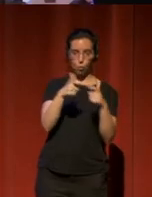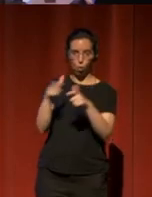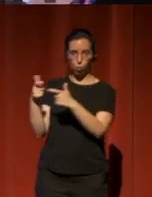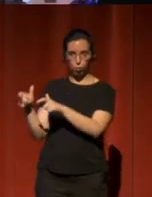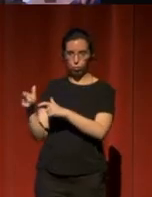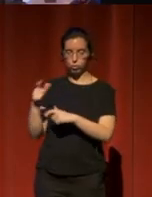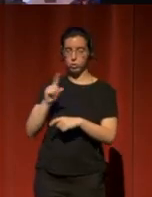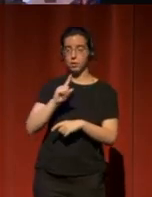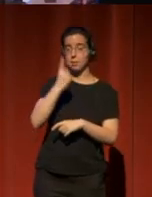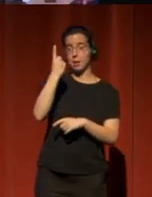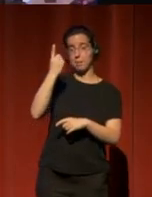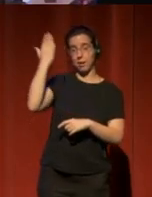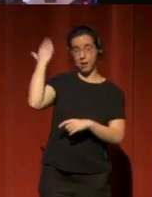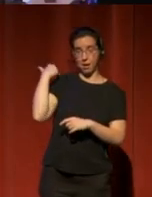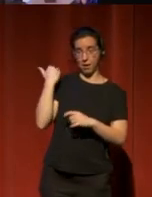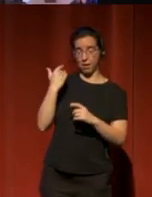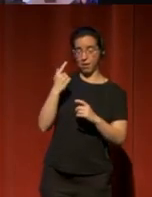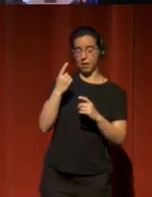primera edición fueron seis.